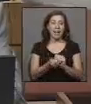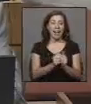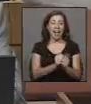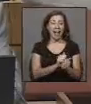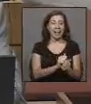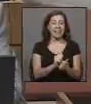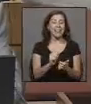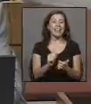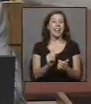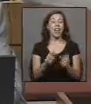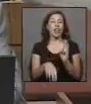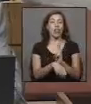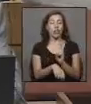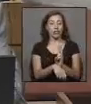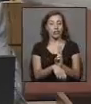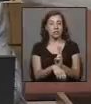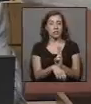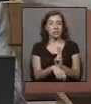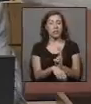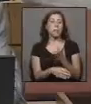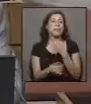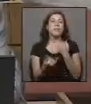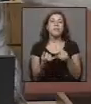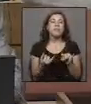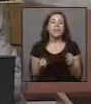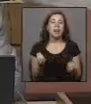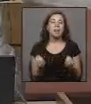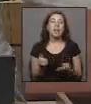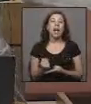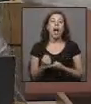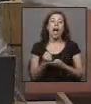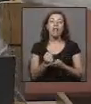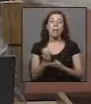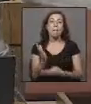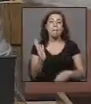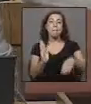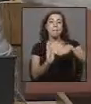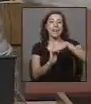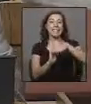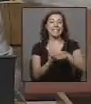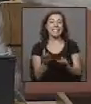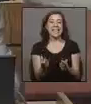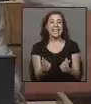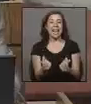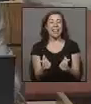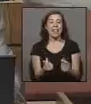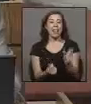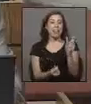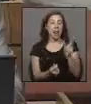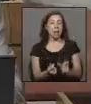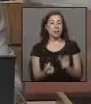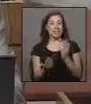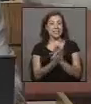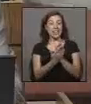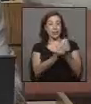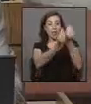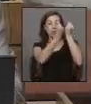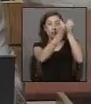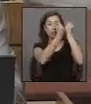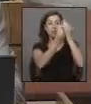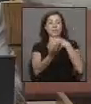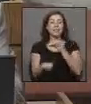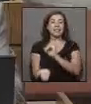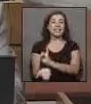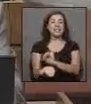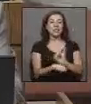tipo docente, entre otras, porque al final del día ayudan a elevar la calidad del estudiante en formación y de las